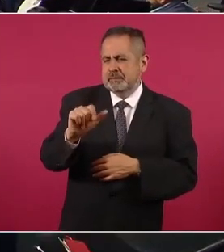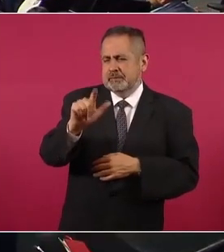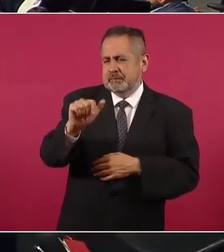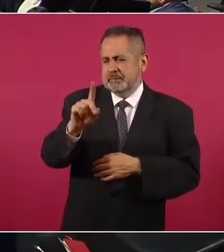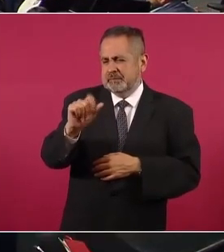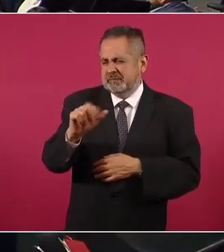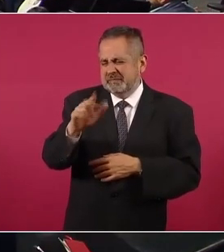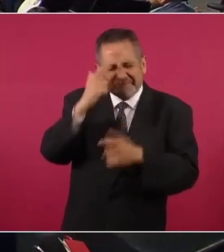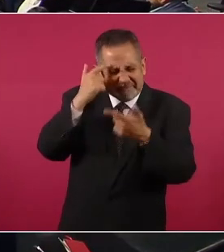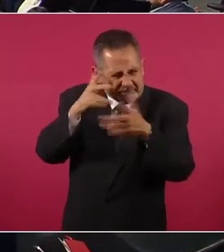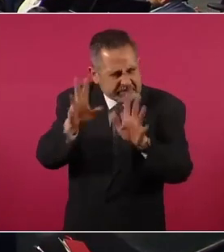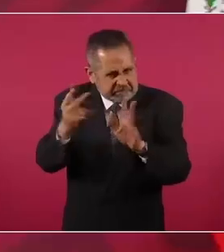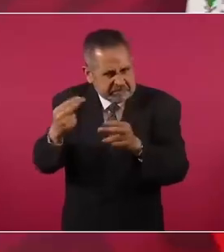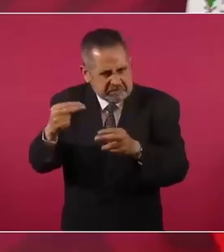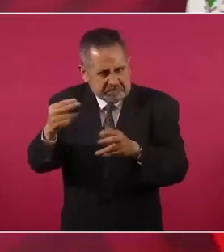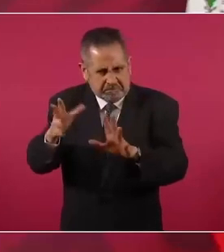así.